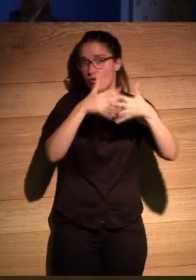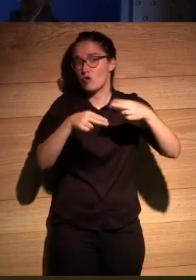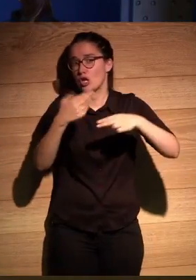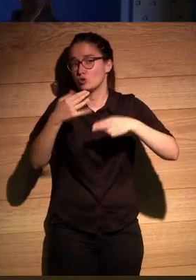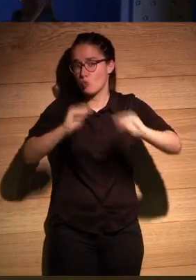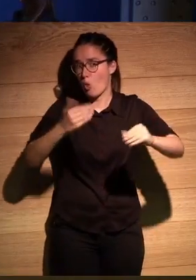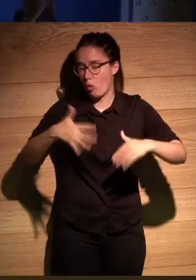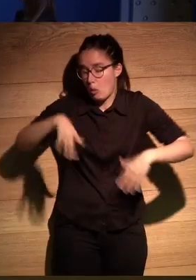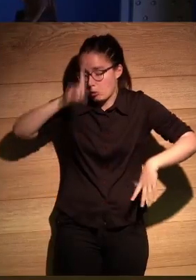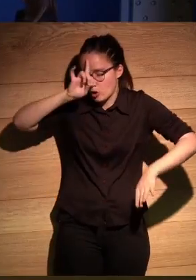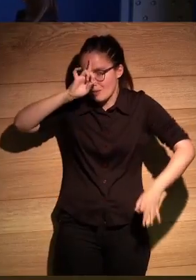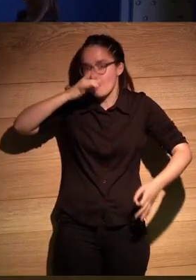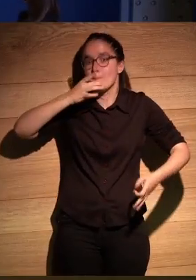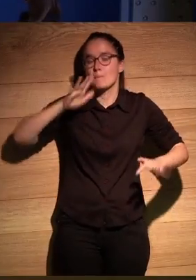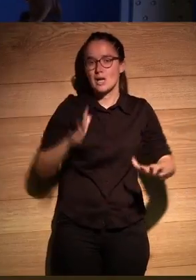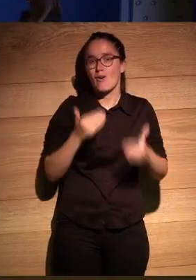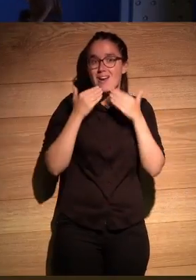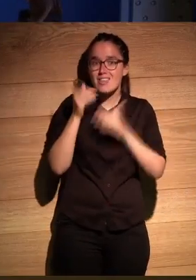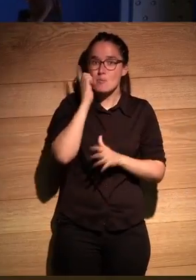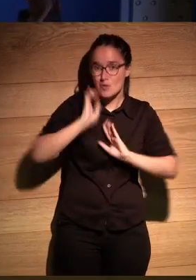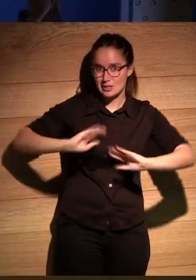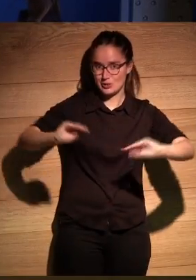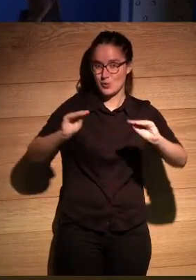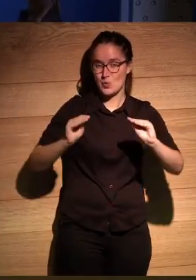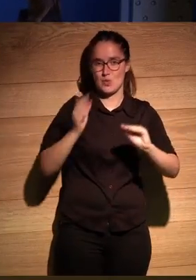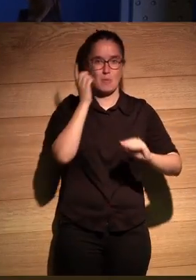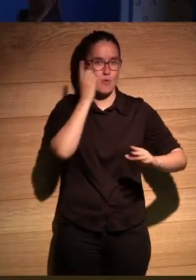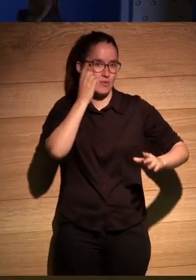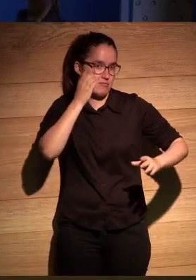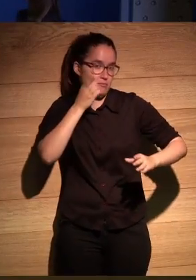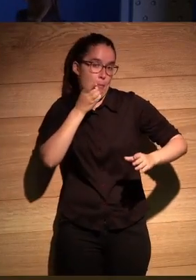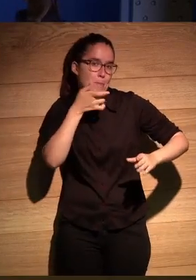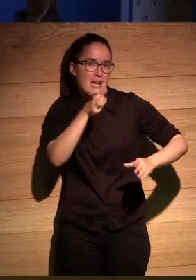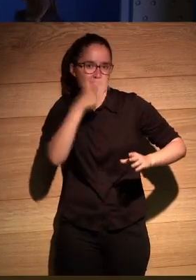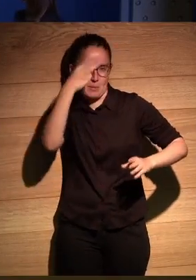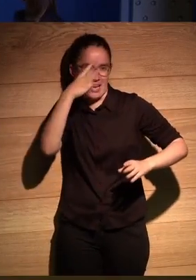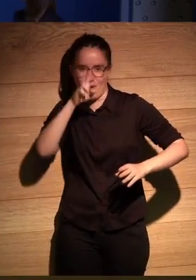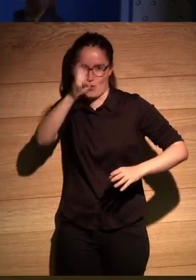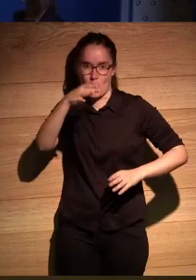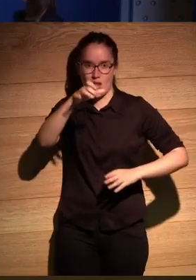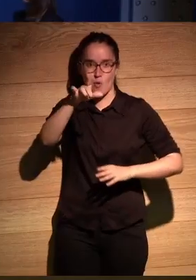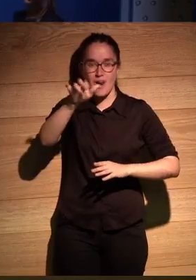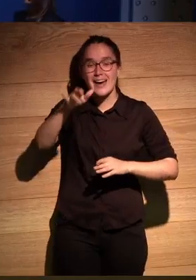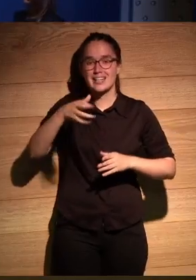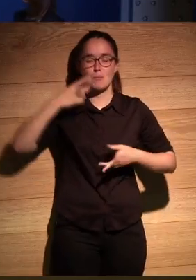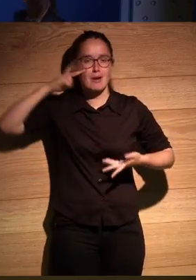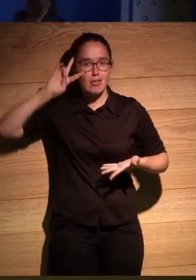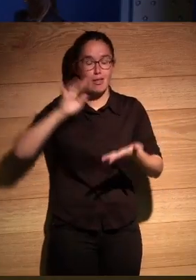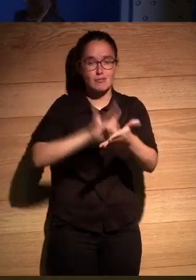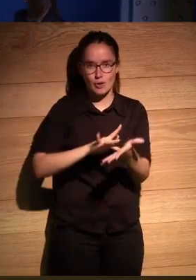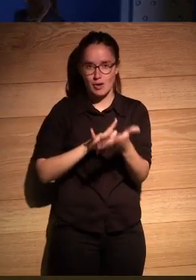que fuéramos capaces de a través de su móvil de su celular en México se acercara a esta experiencia y la viviera